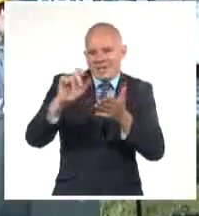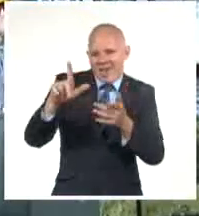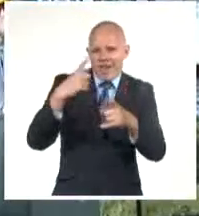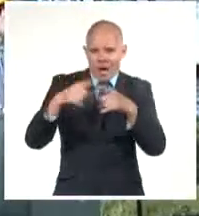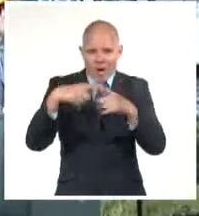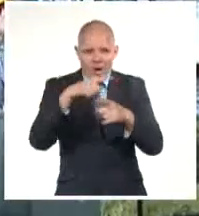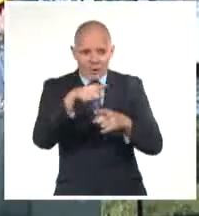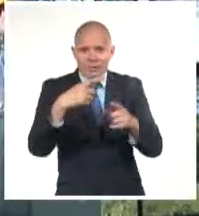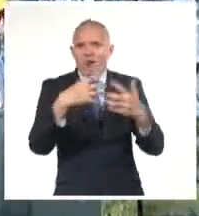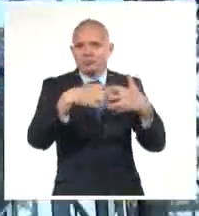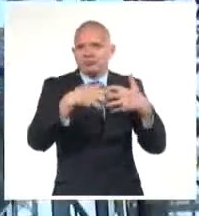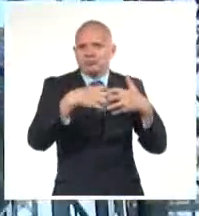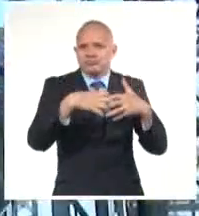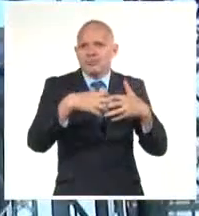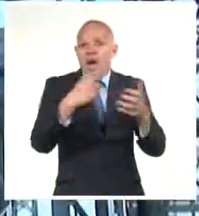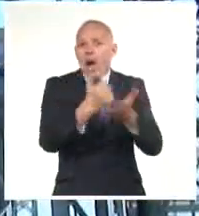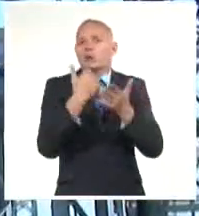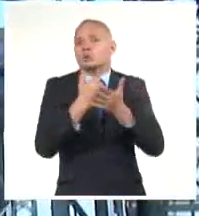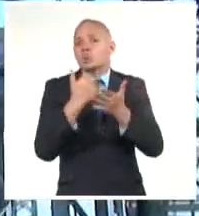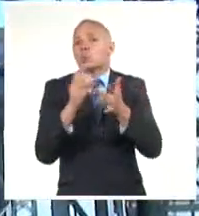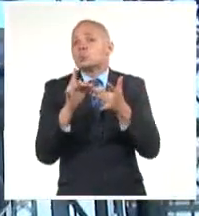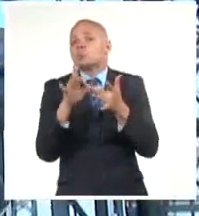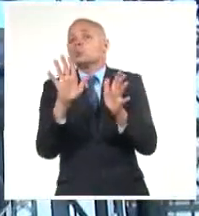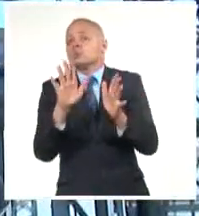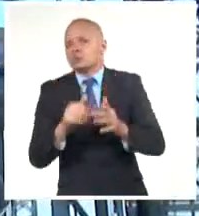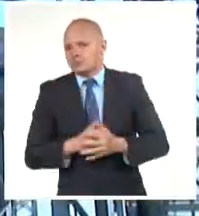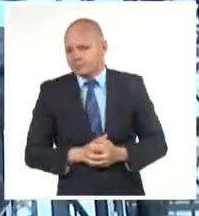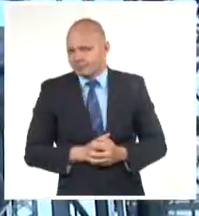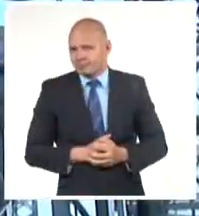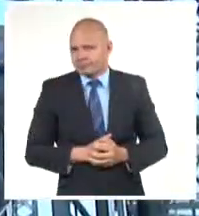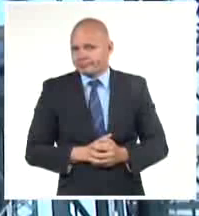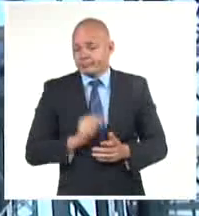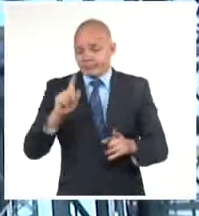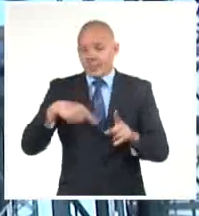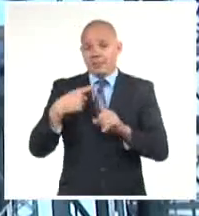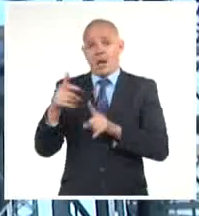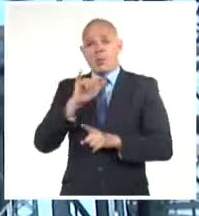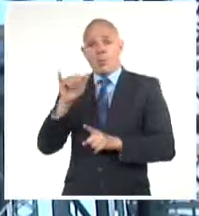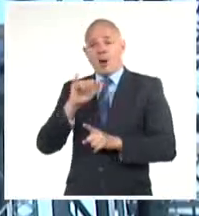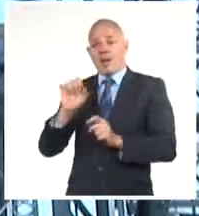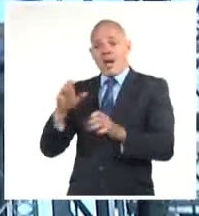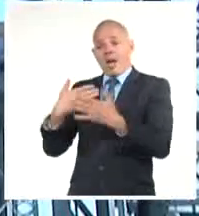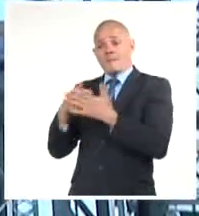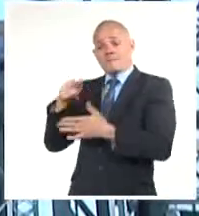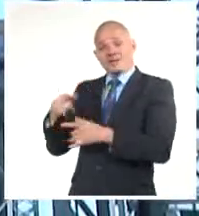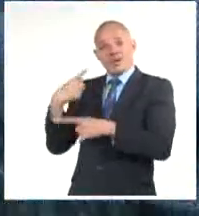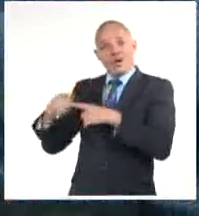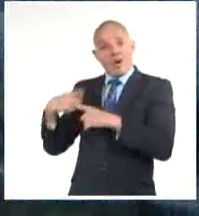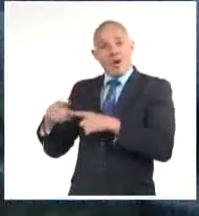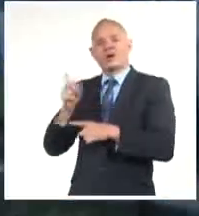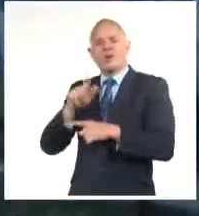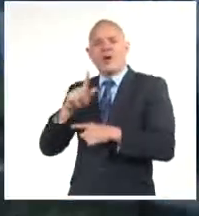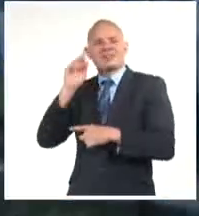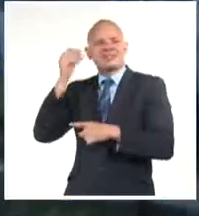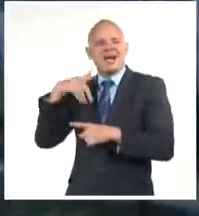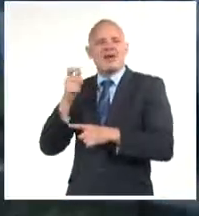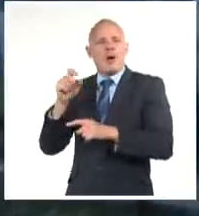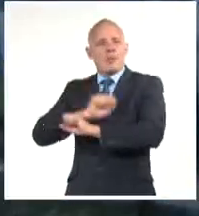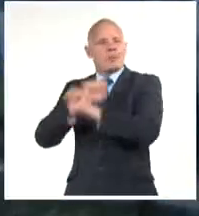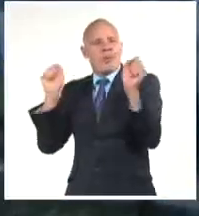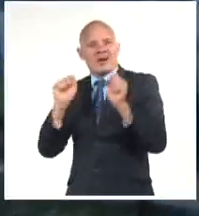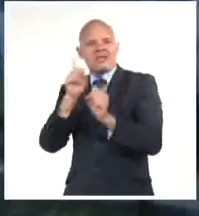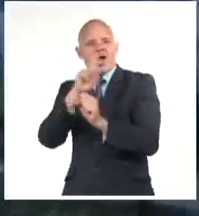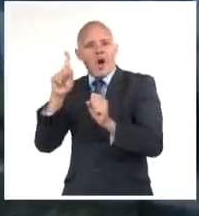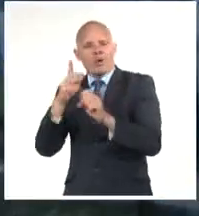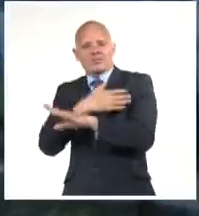también a las medidas de restricción del consumo en el sector estatal que han incluido desplazar las cargas, suspender actividades no